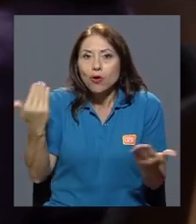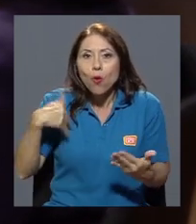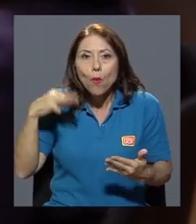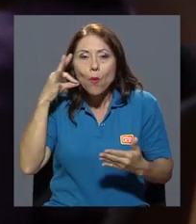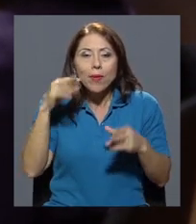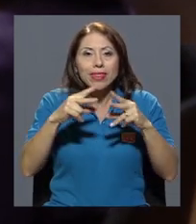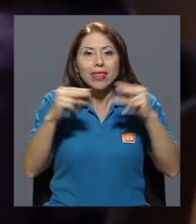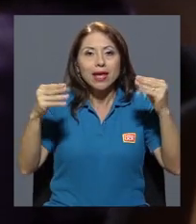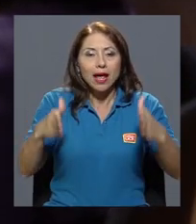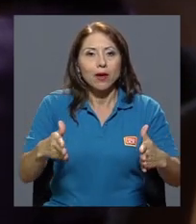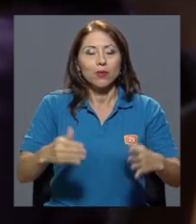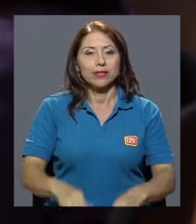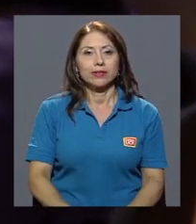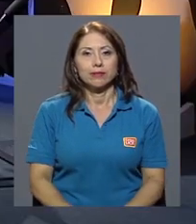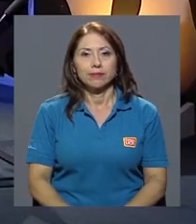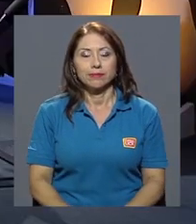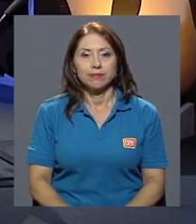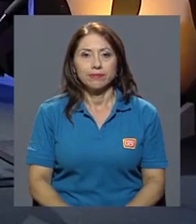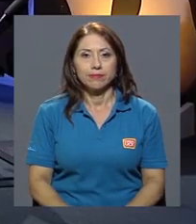los y las nicaragüenses.